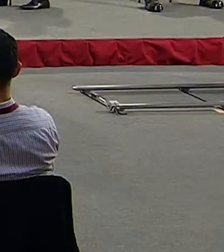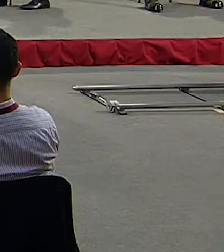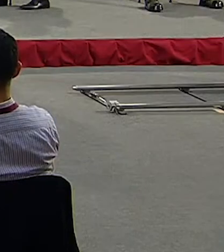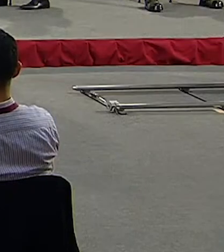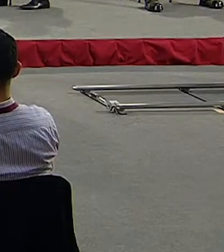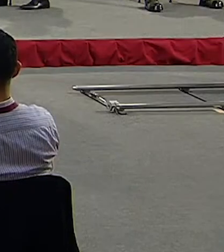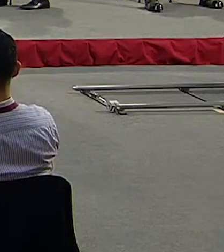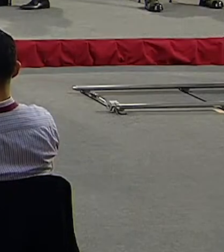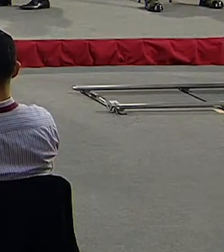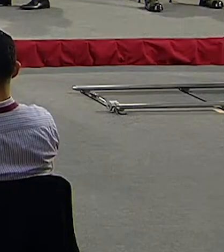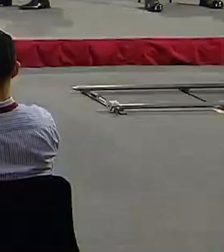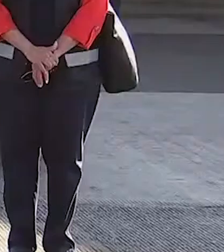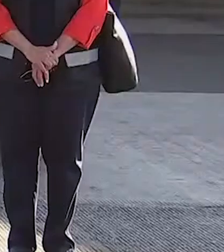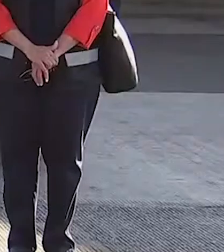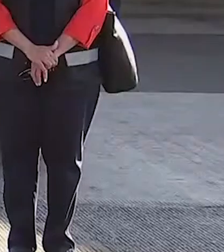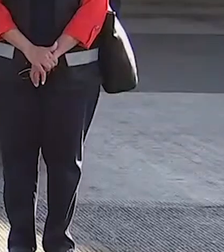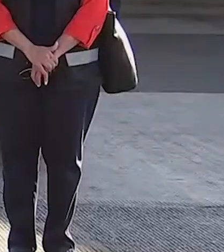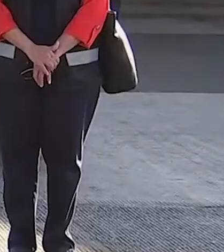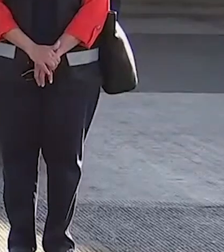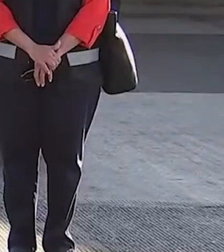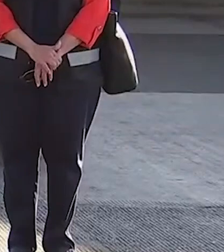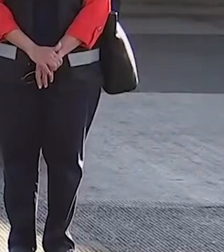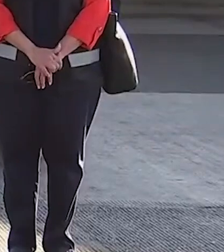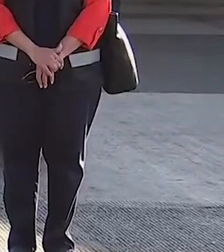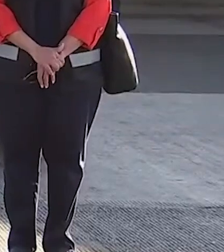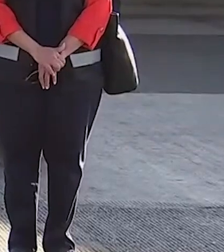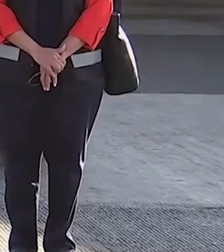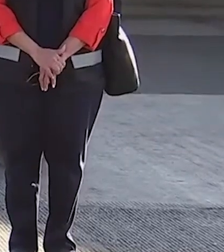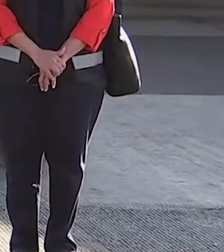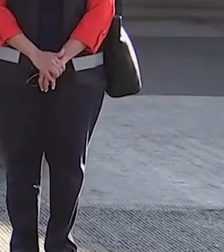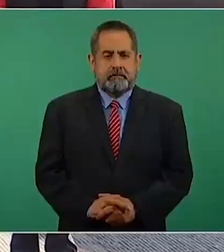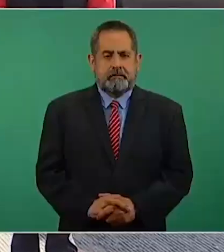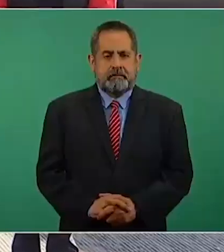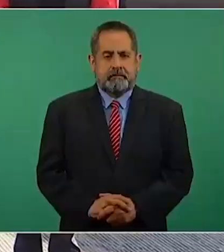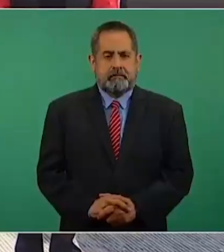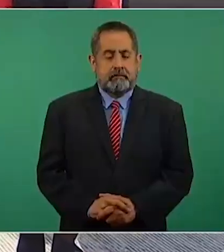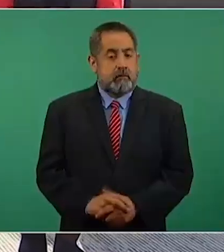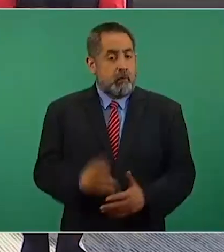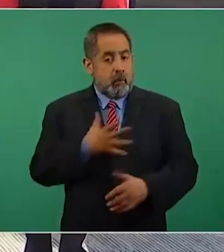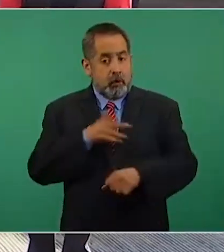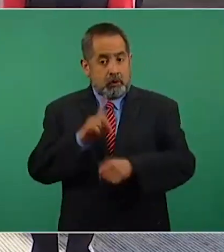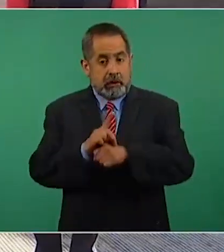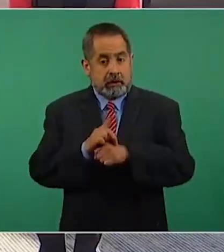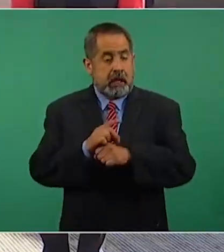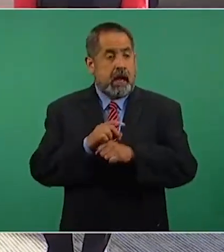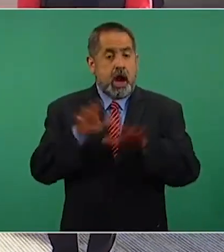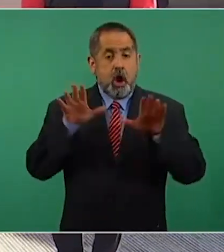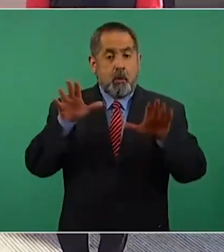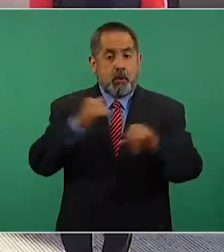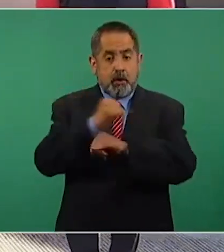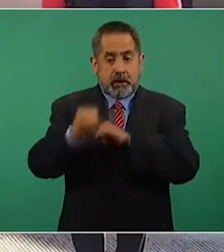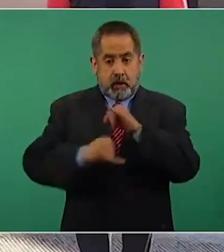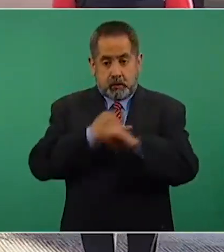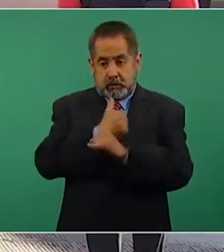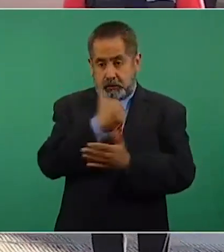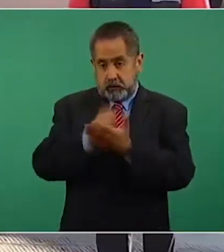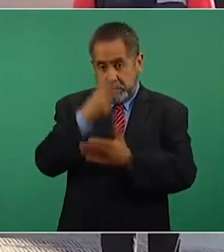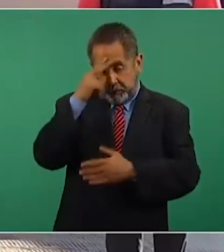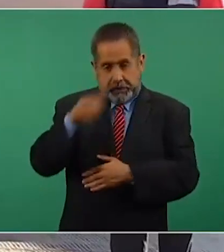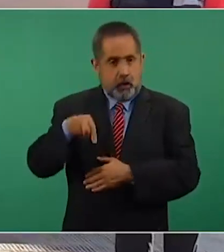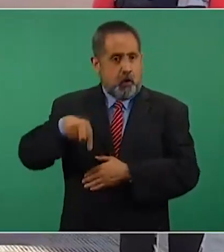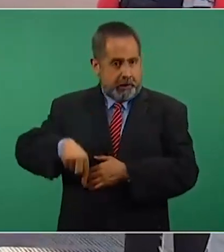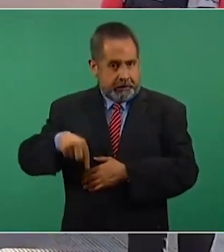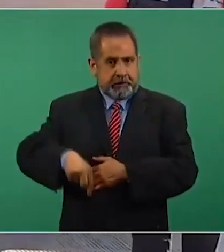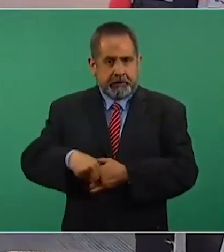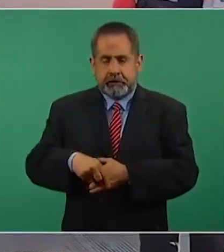Buenos días, señor presidente. Nos encontramos en el Aeropuerto Internacional de la Ciudad de México. Benito Juárez atendiendo